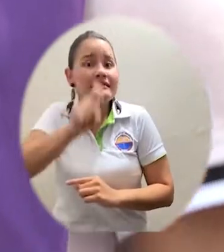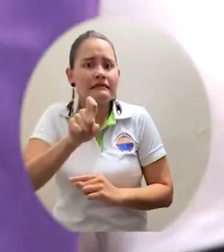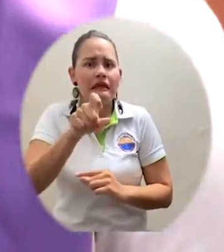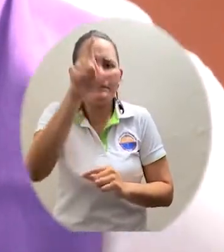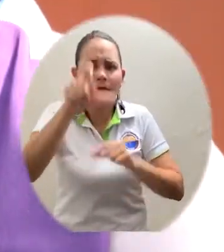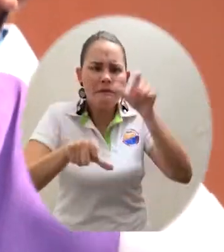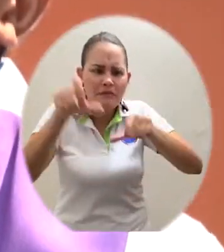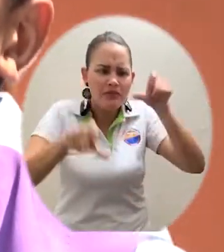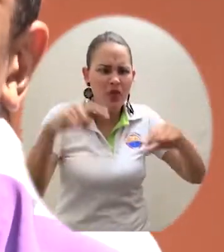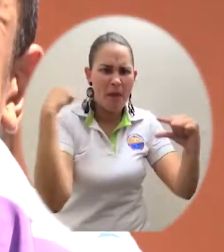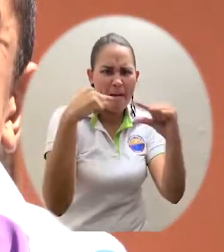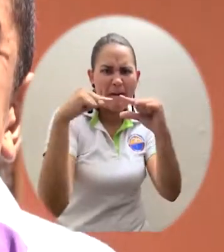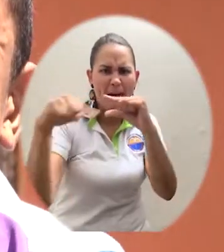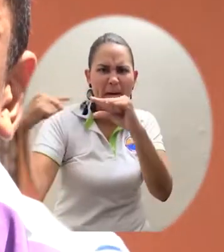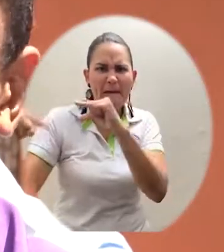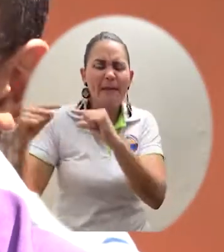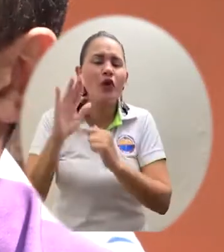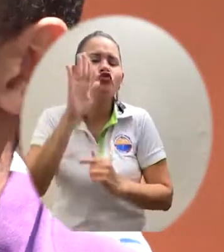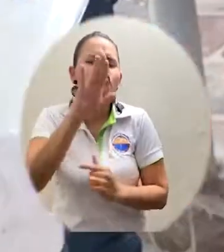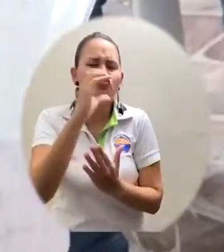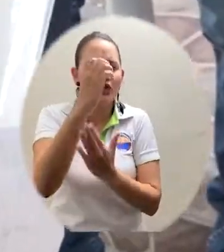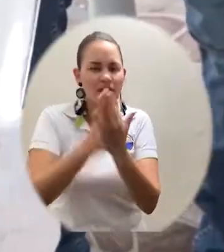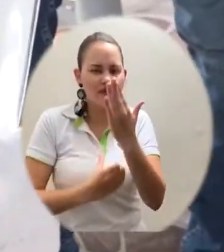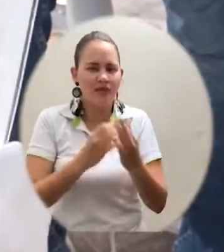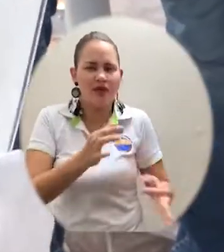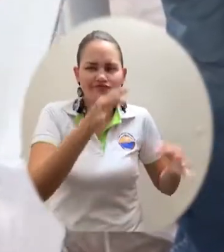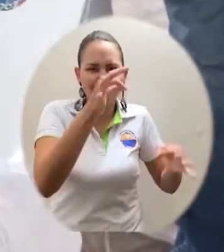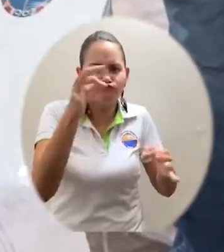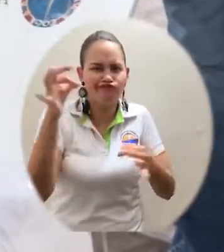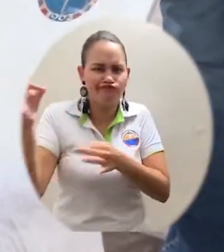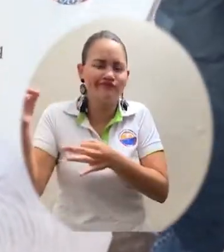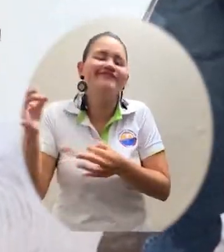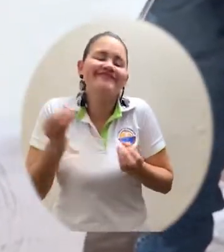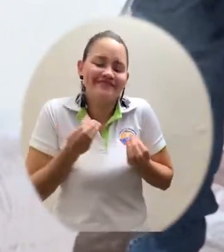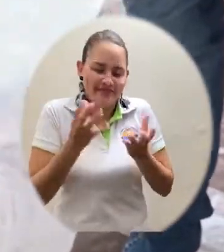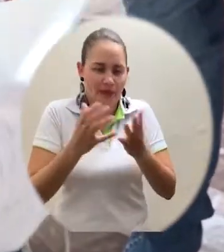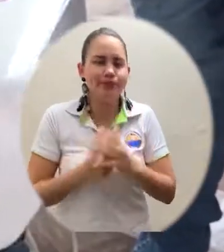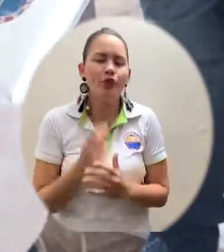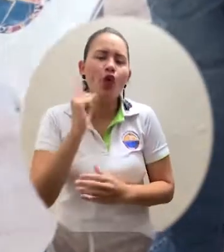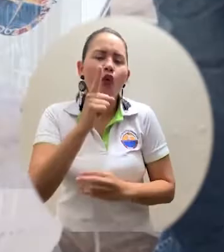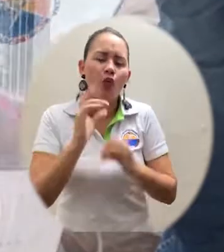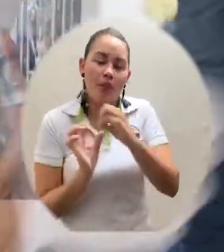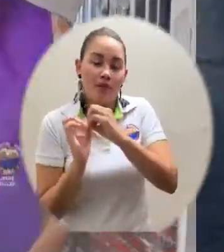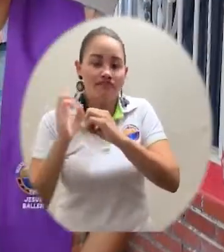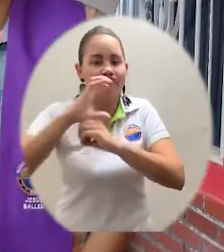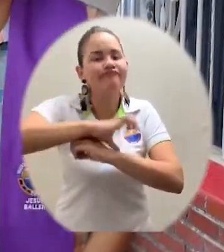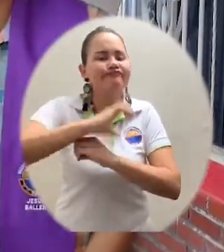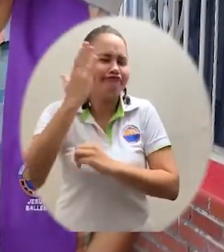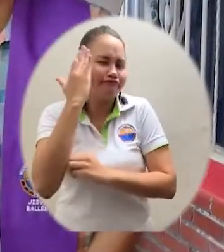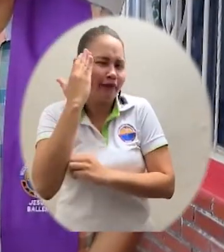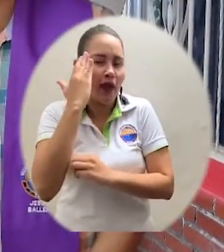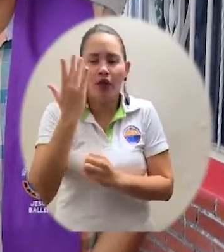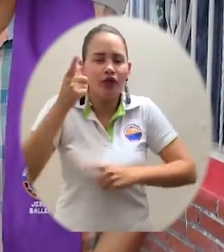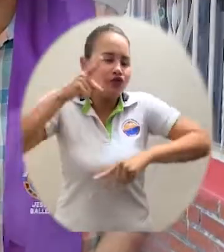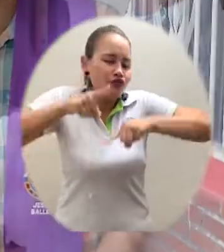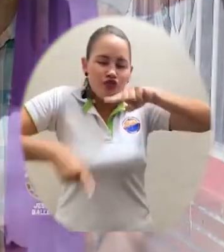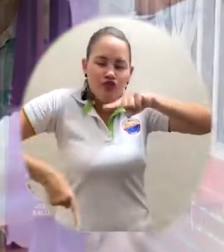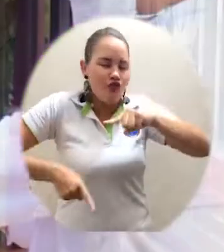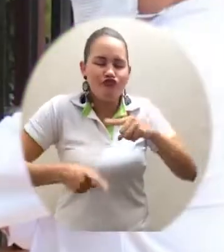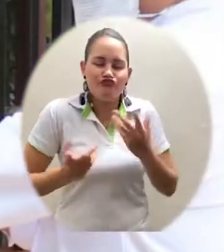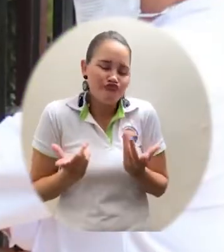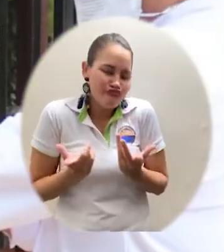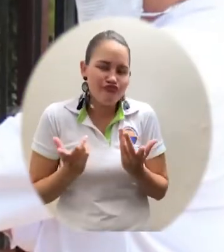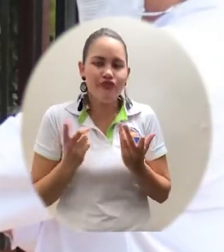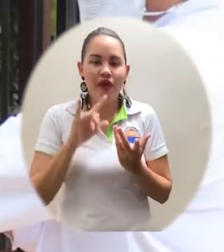totalidad de los 216 títulos, certificados y o actas de grado de aquellos estudiantes que, debido a las medidas de contingencia